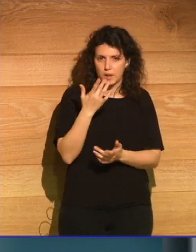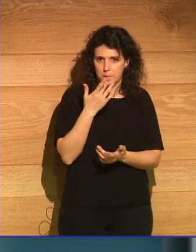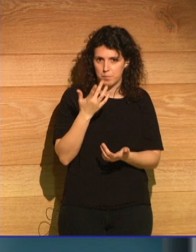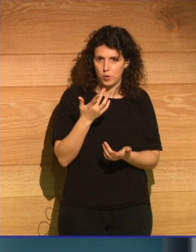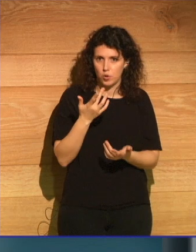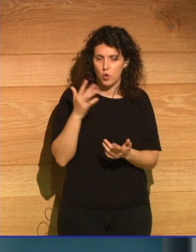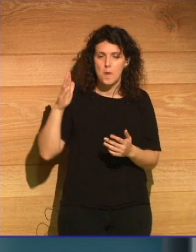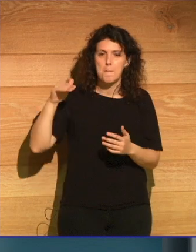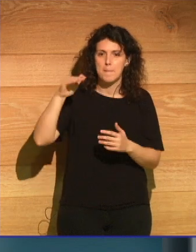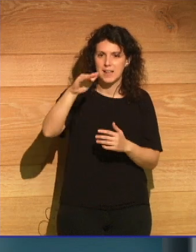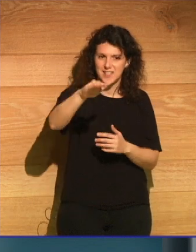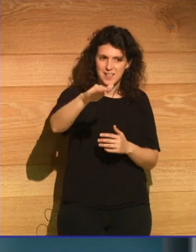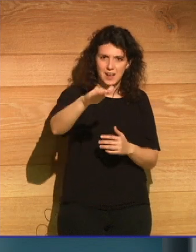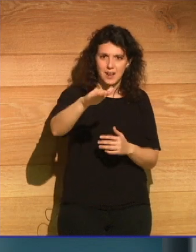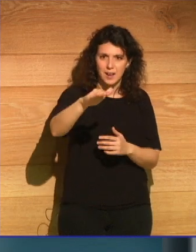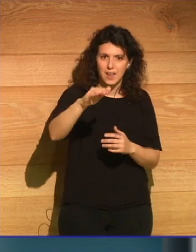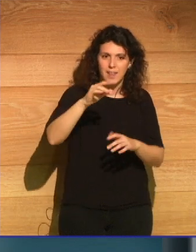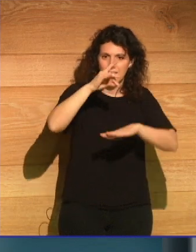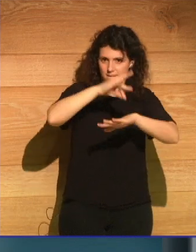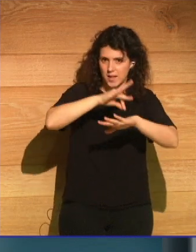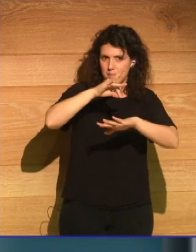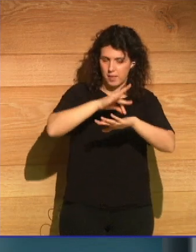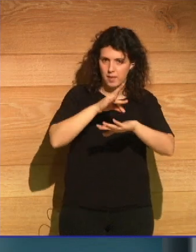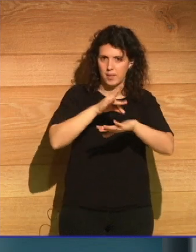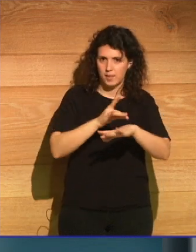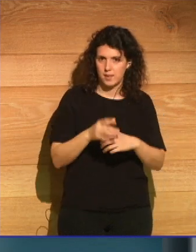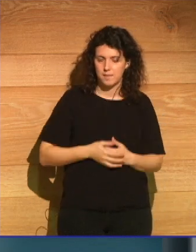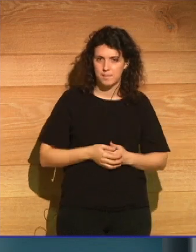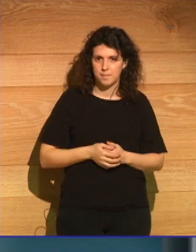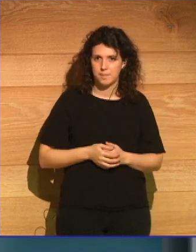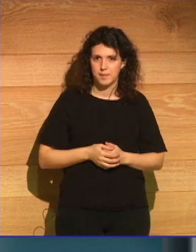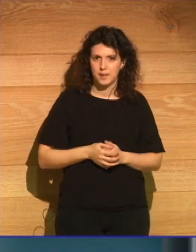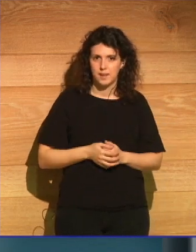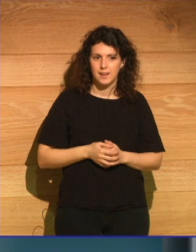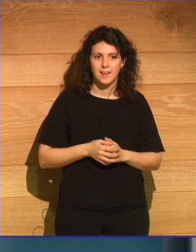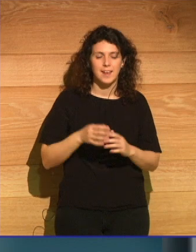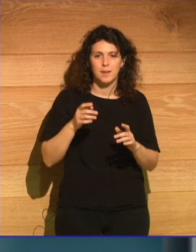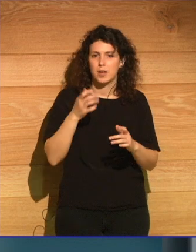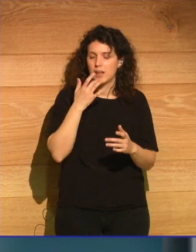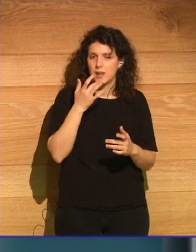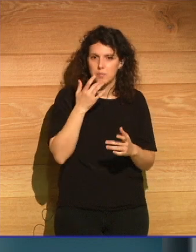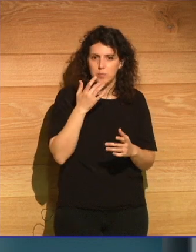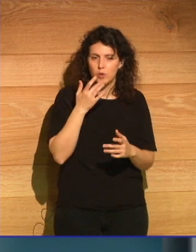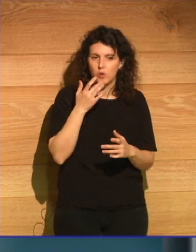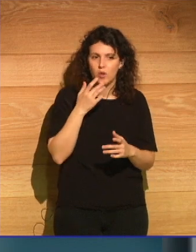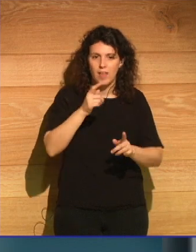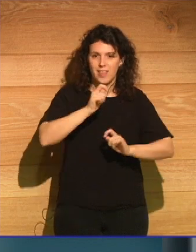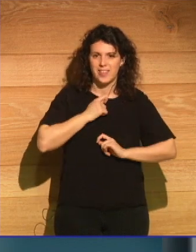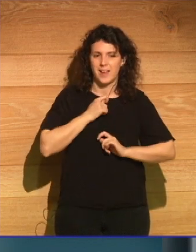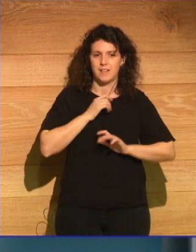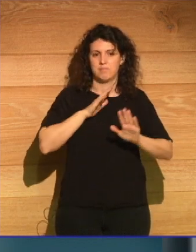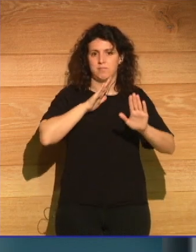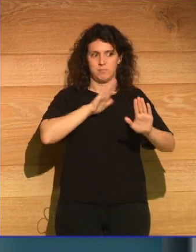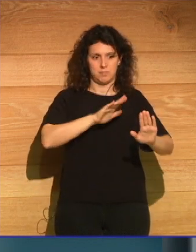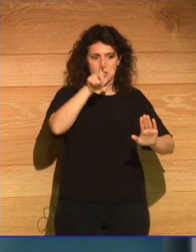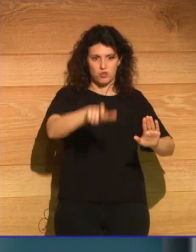paisaje de repulsión y de enfermedad que genere rechazo a la persona que lo vaya a